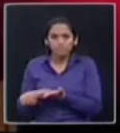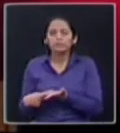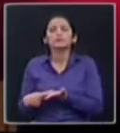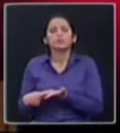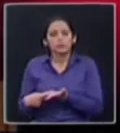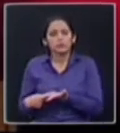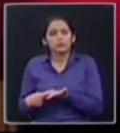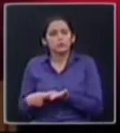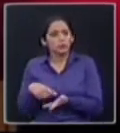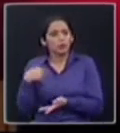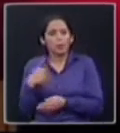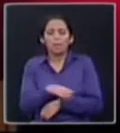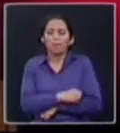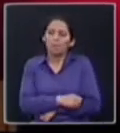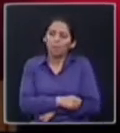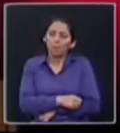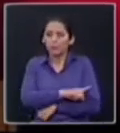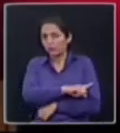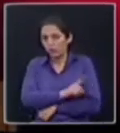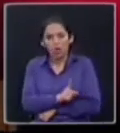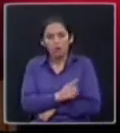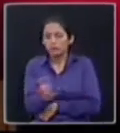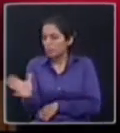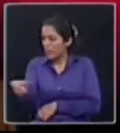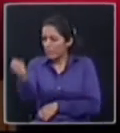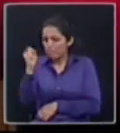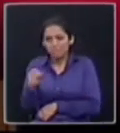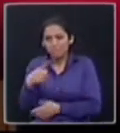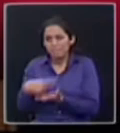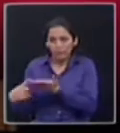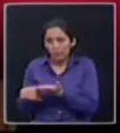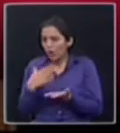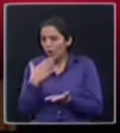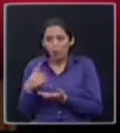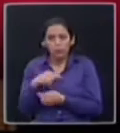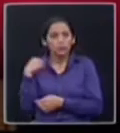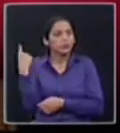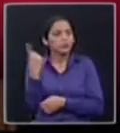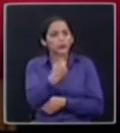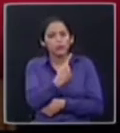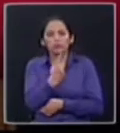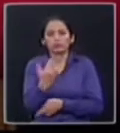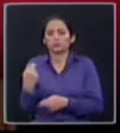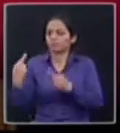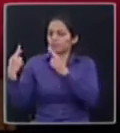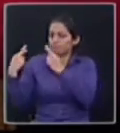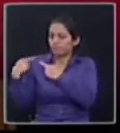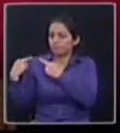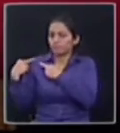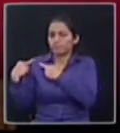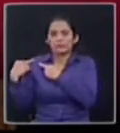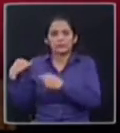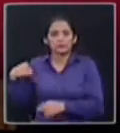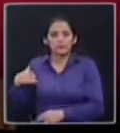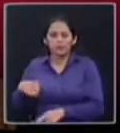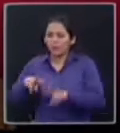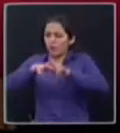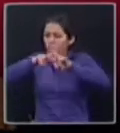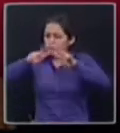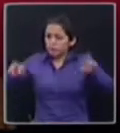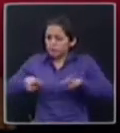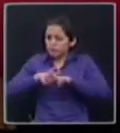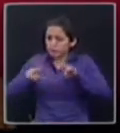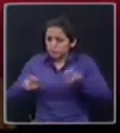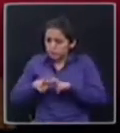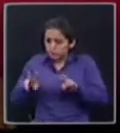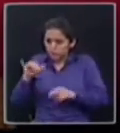haciendo nuestro trabajo en base a nuestra competencia. Y por lo tanto, nuestro concepto y nuestra misión es llevar este juicio político a buen puerto.